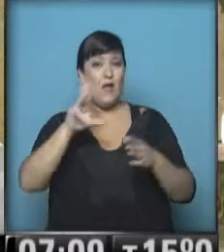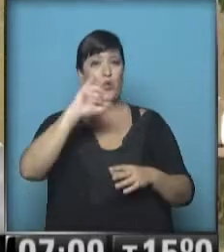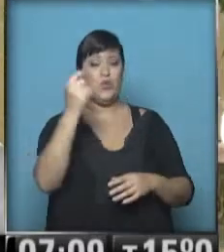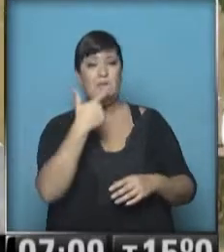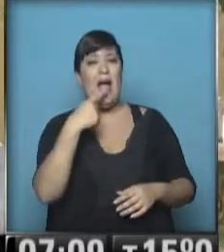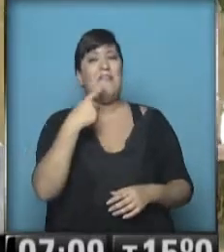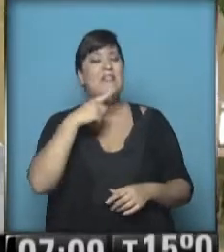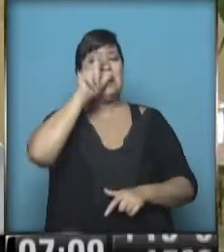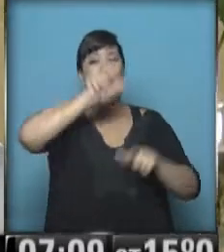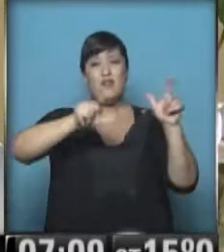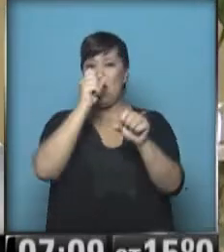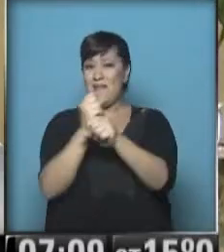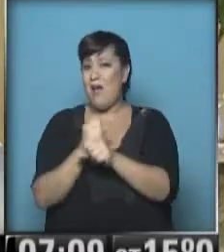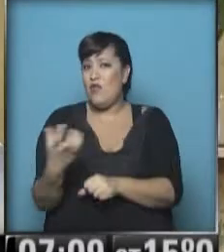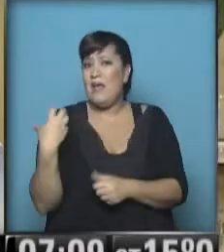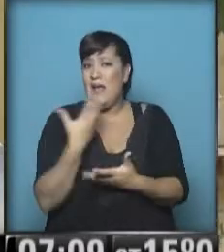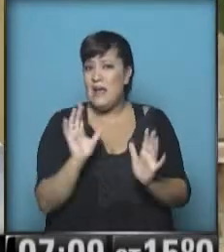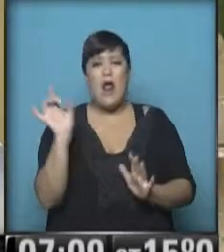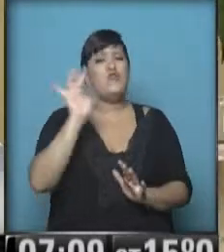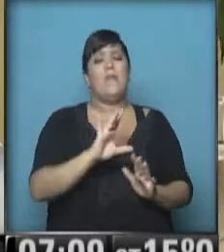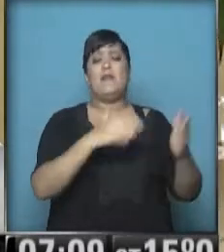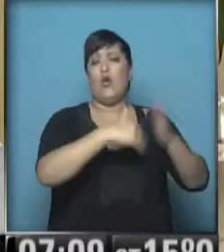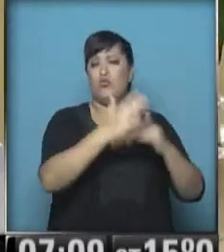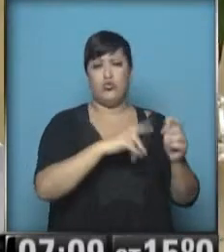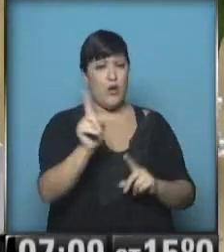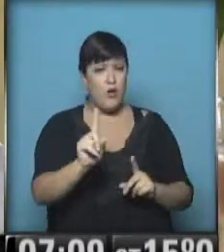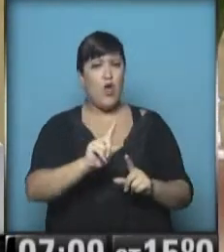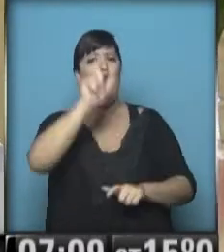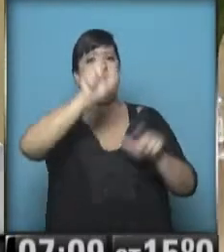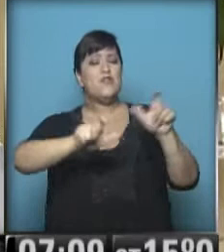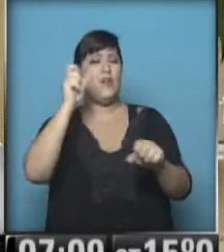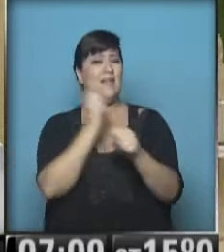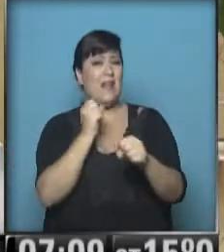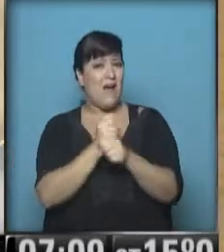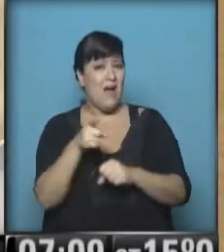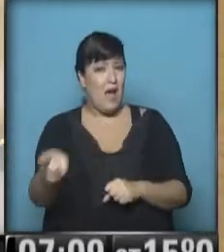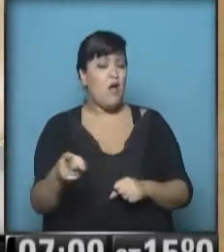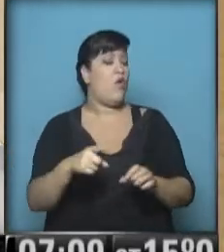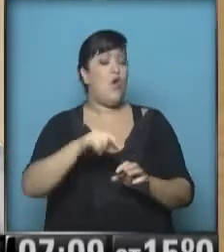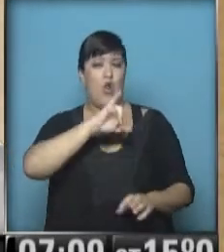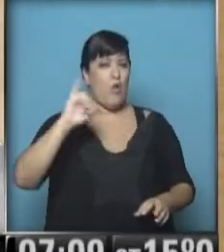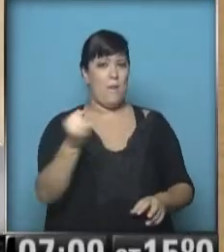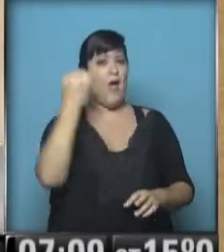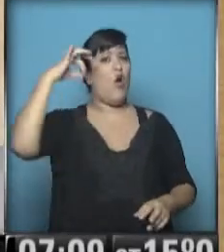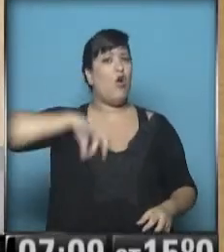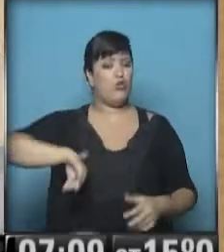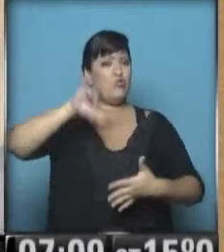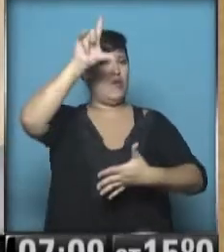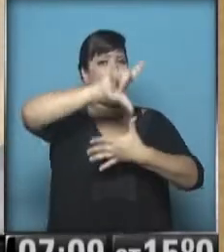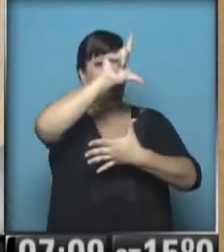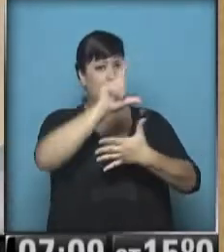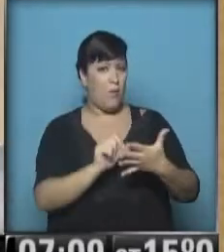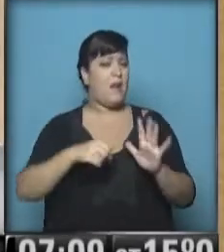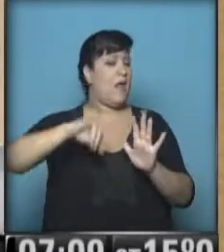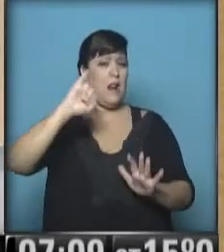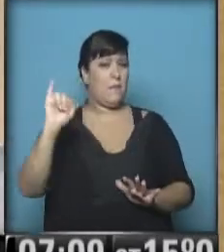los trabajadores en general, no solamente los constructores, son los trabajadores, como decía Lourdes, mejor pagos de Latinoamérica y hacía la comparación